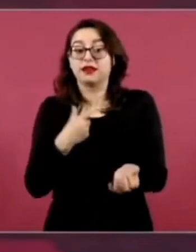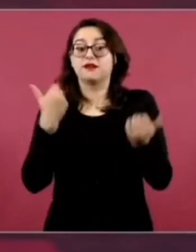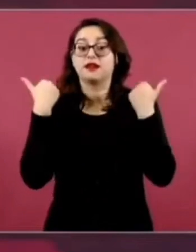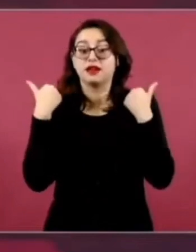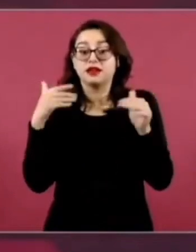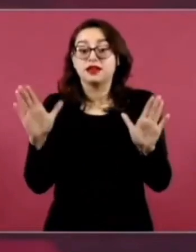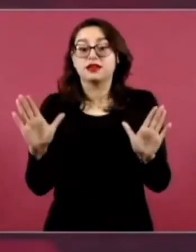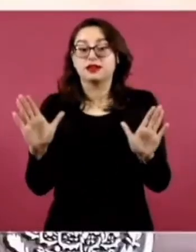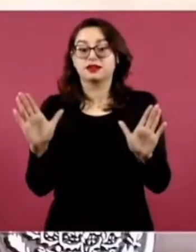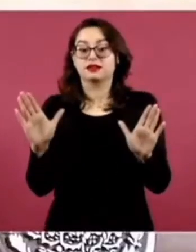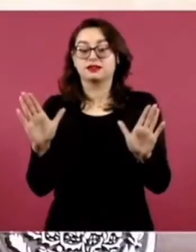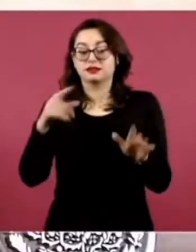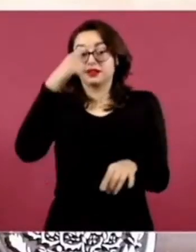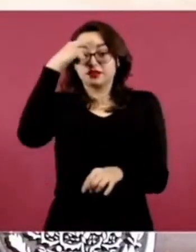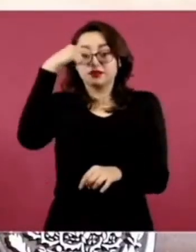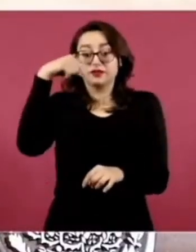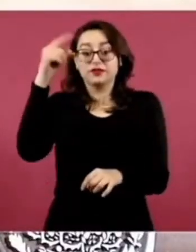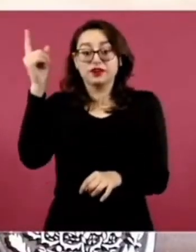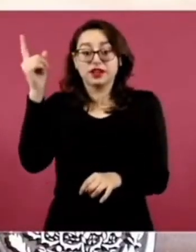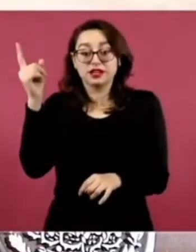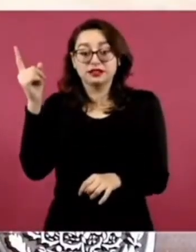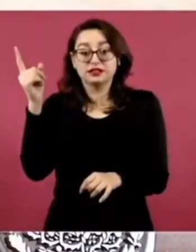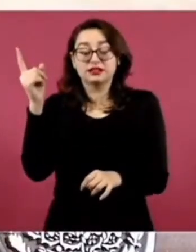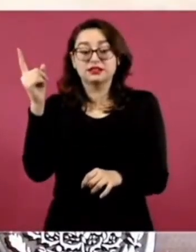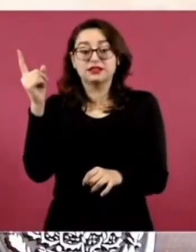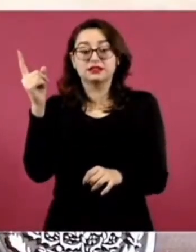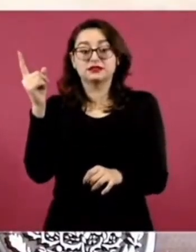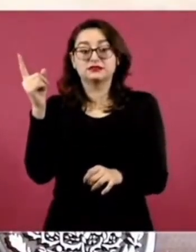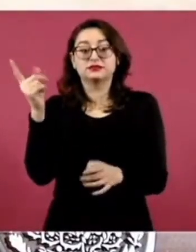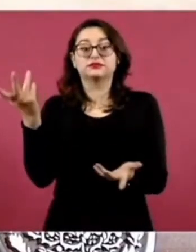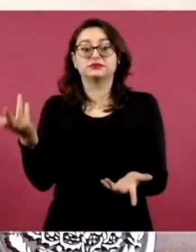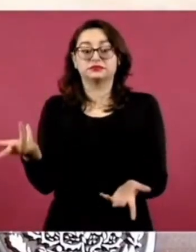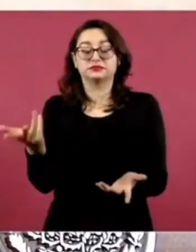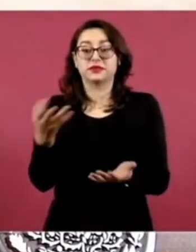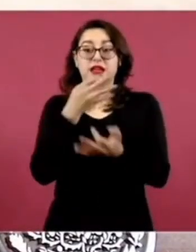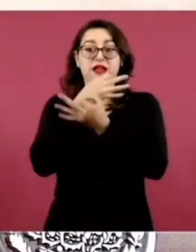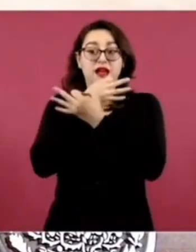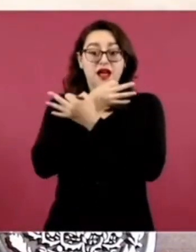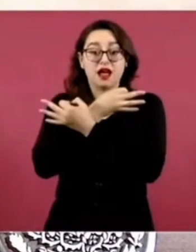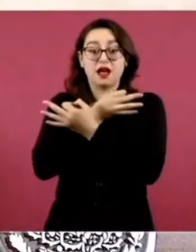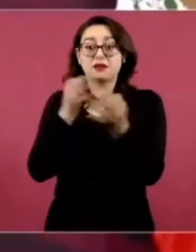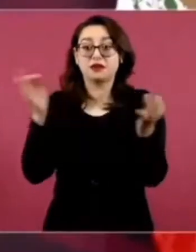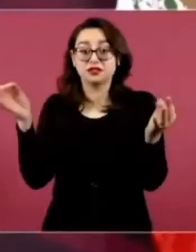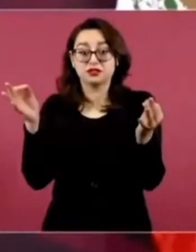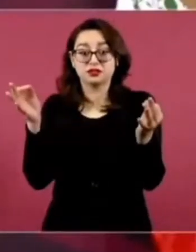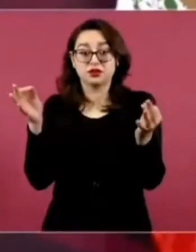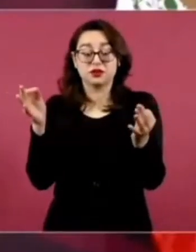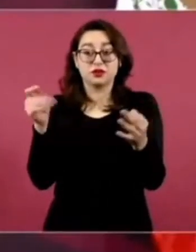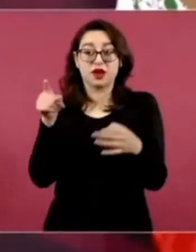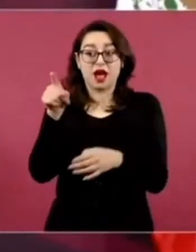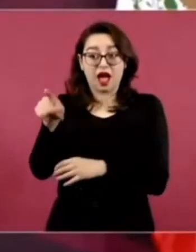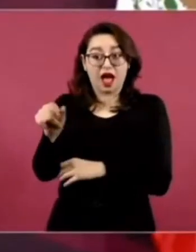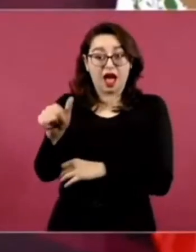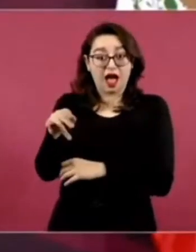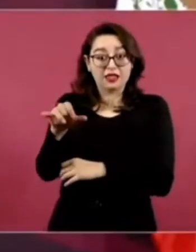es cosa nada más que se sepa que todavía el señor Ancira no termina de pagar.